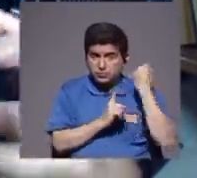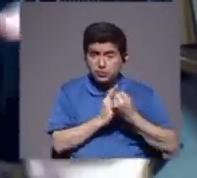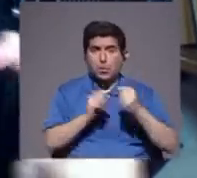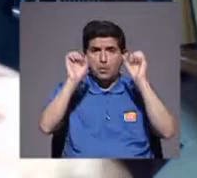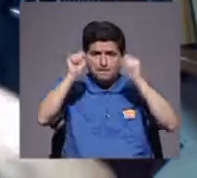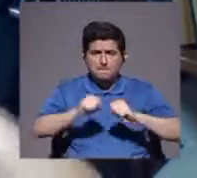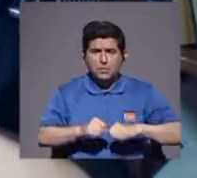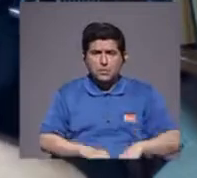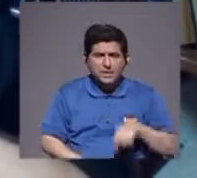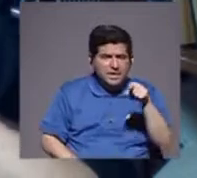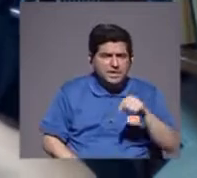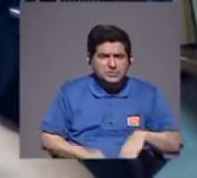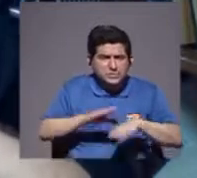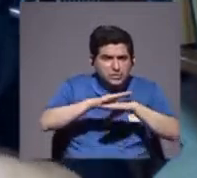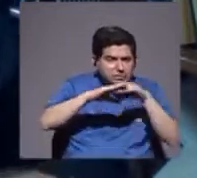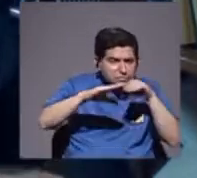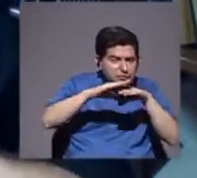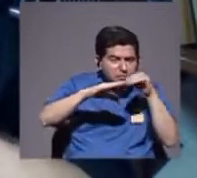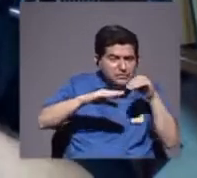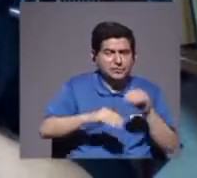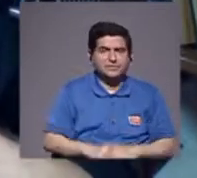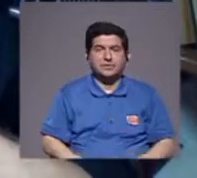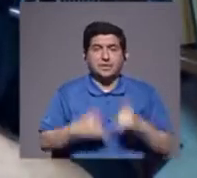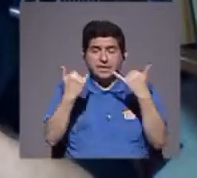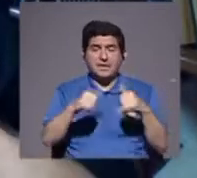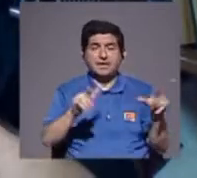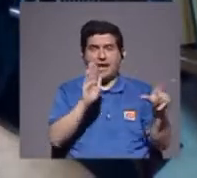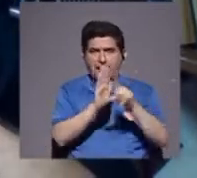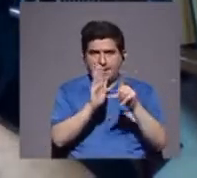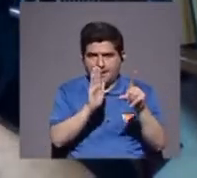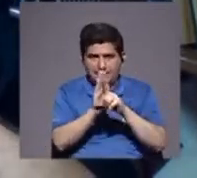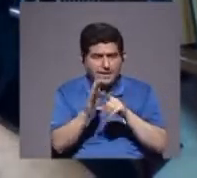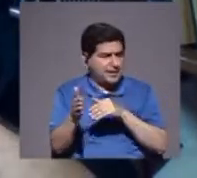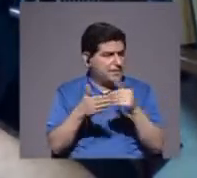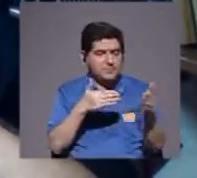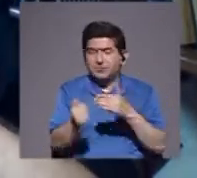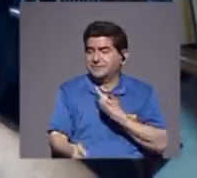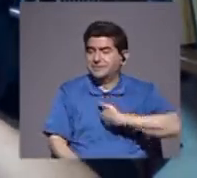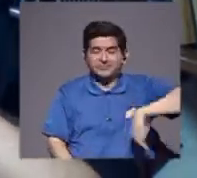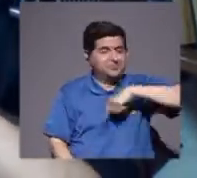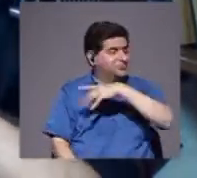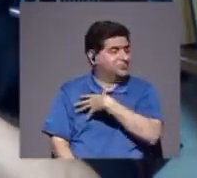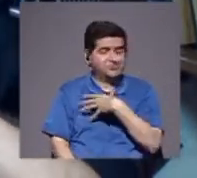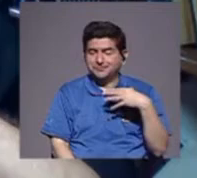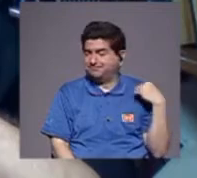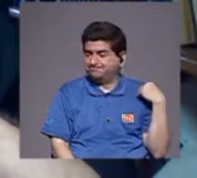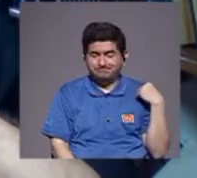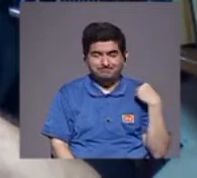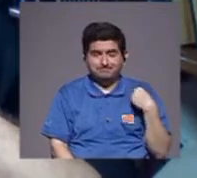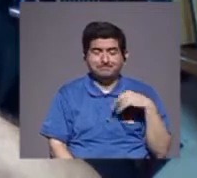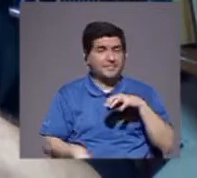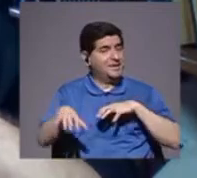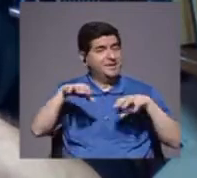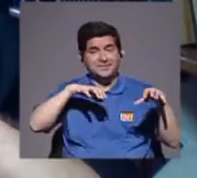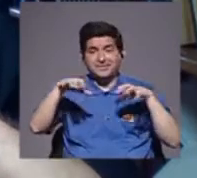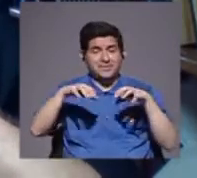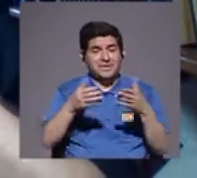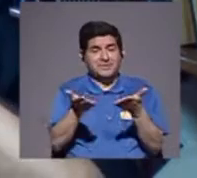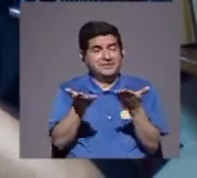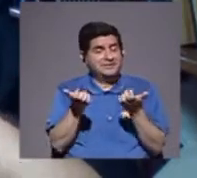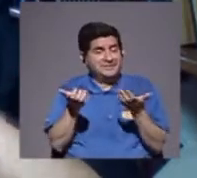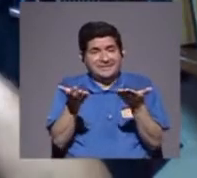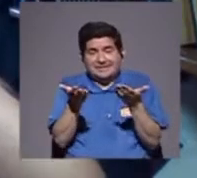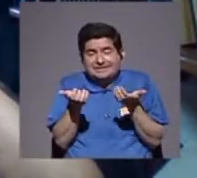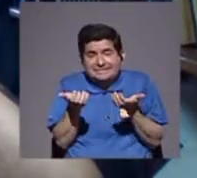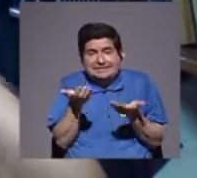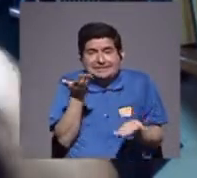logramos ir extrayendo eso, y lo ponemos en el campo legal, aunque no nos guste, aunque no sea una actividad, que nadie quiere,